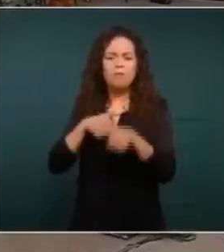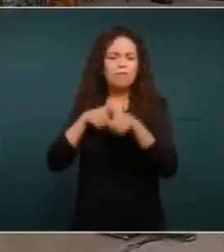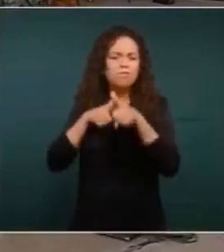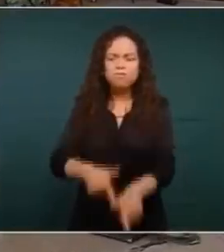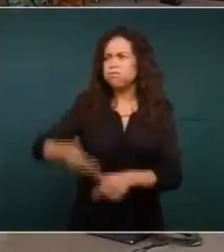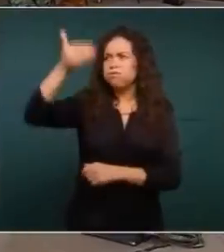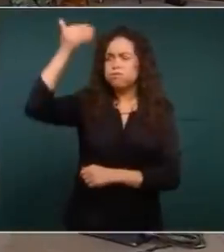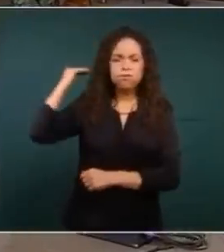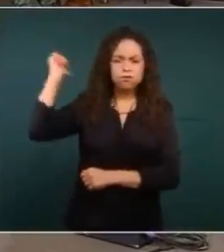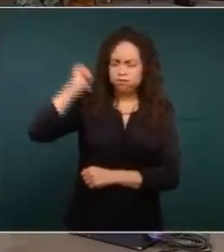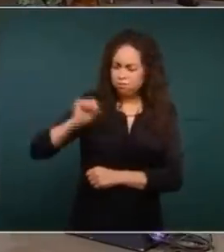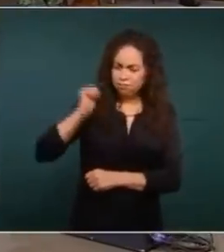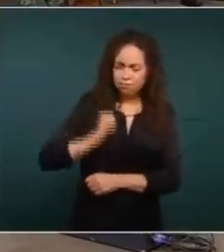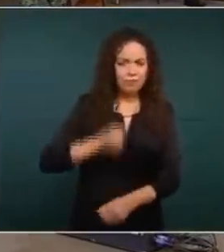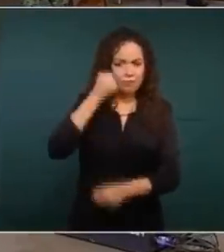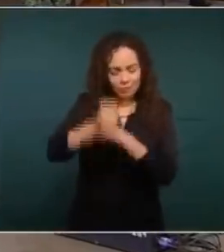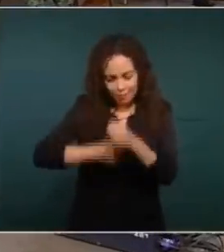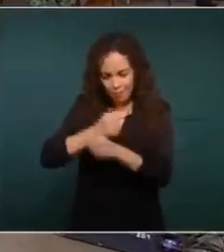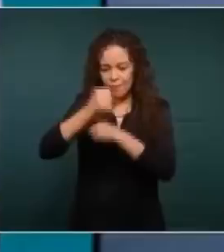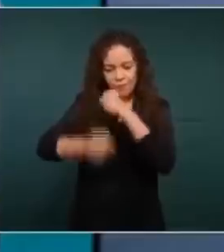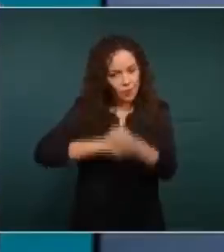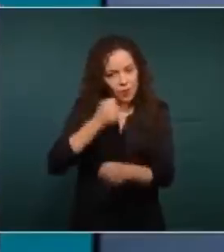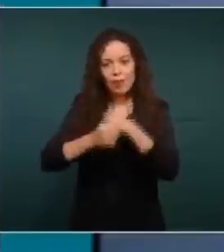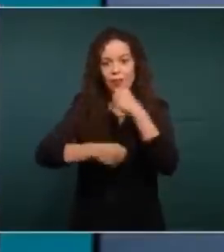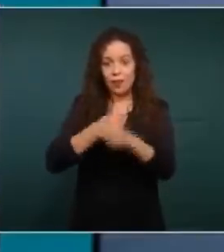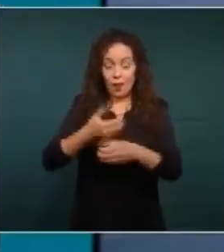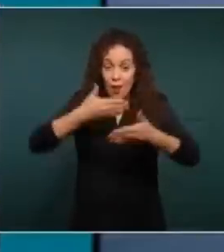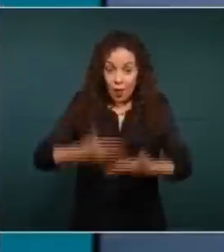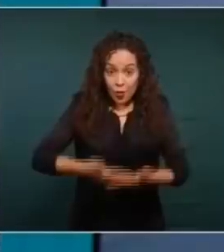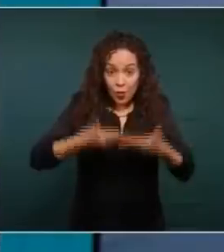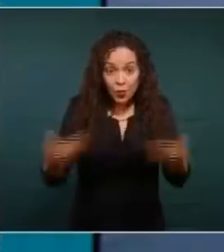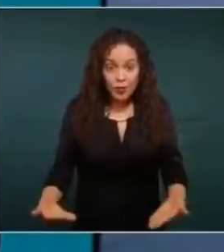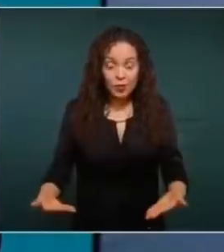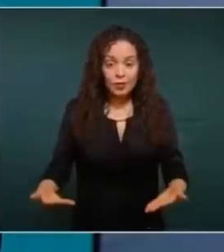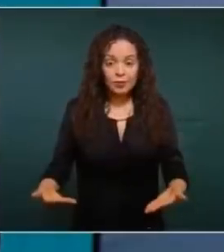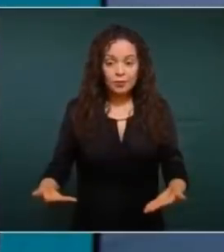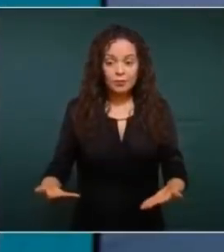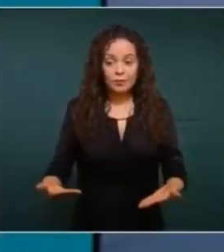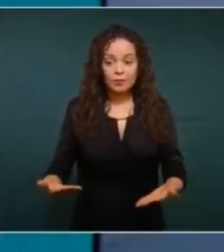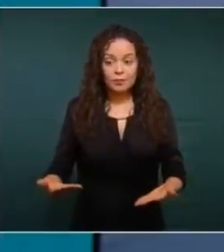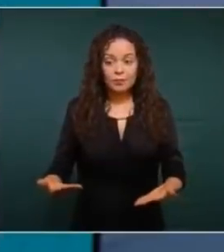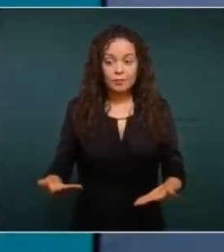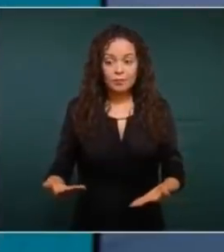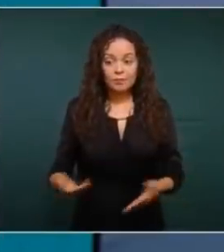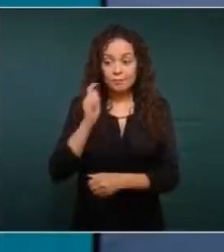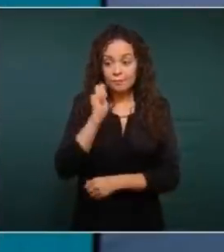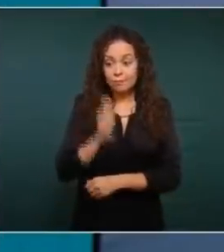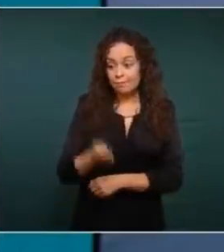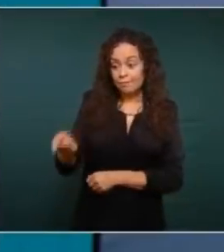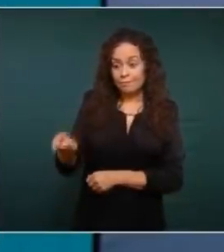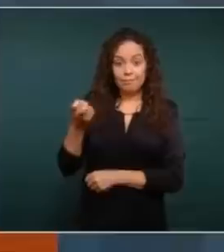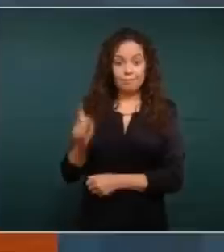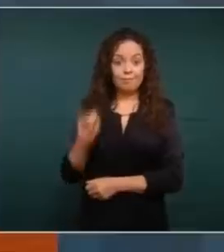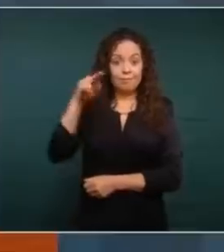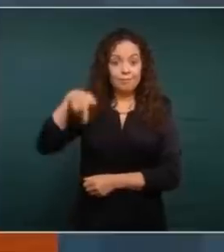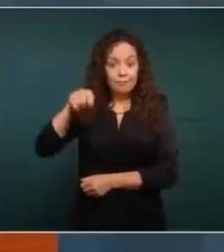Entonces, estamos ahora tembrando tinto y